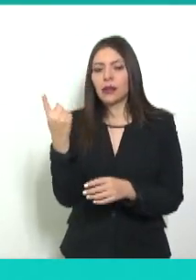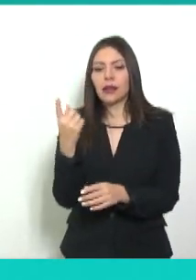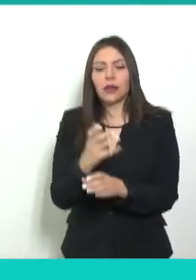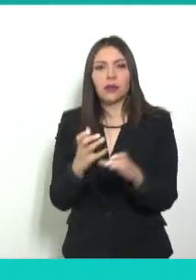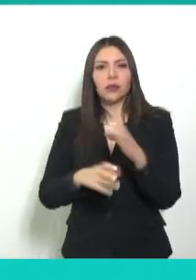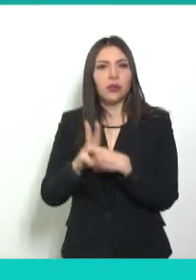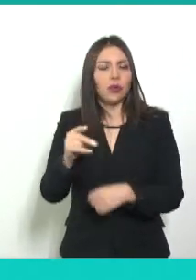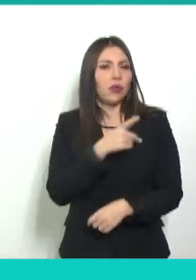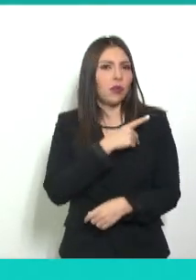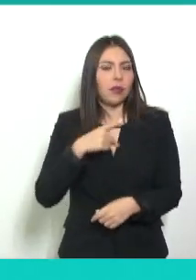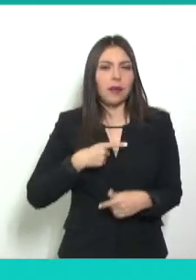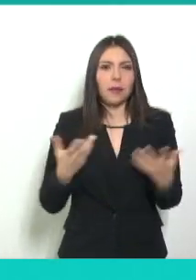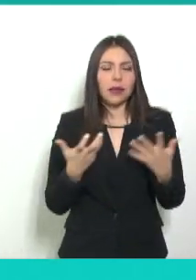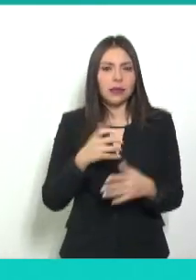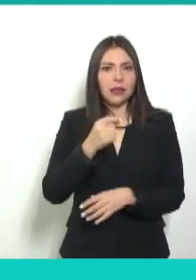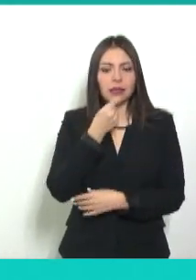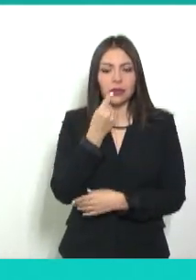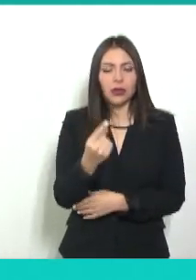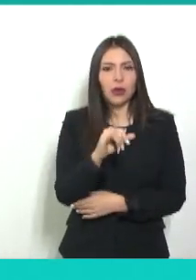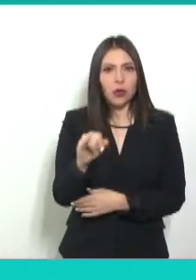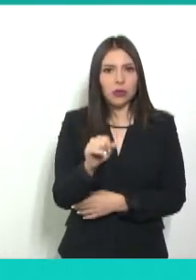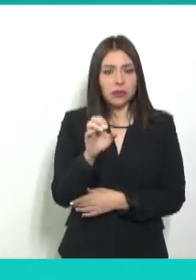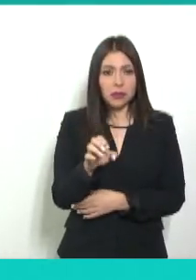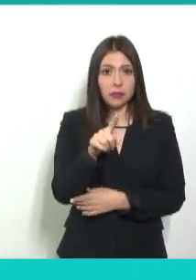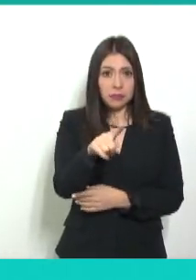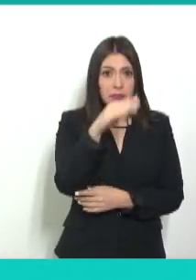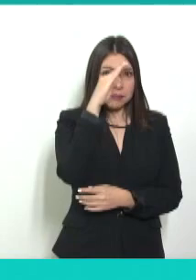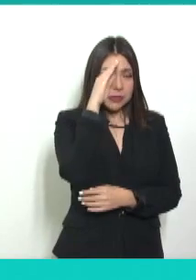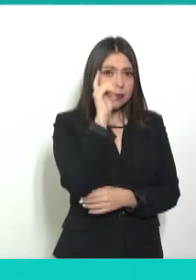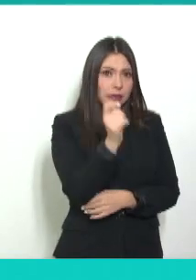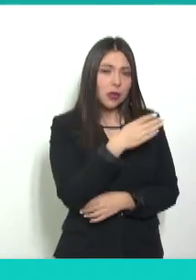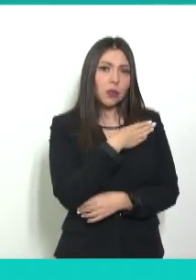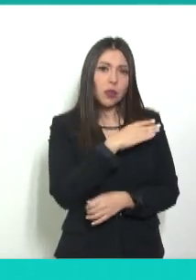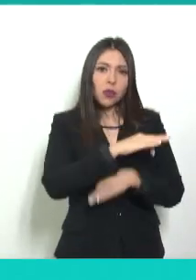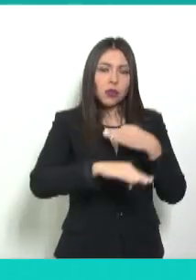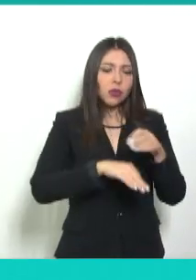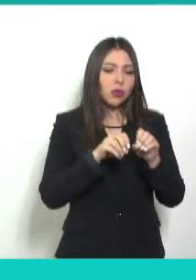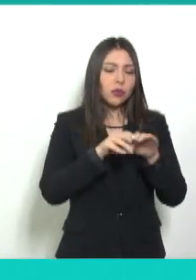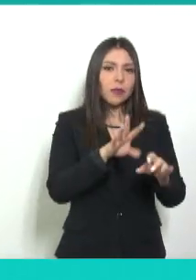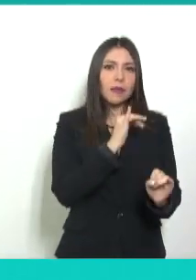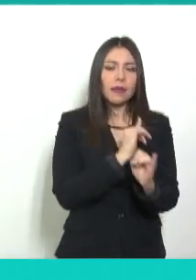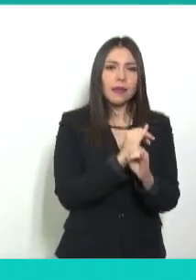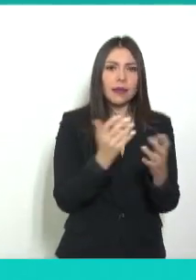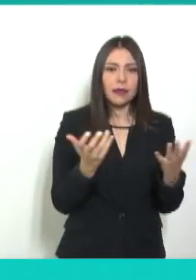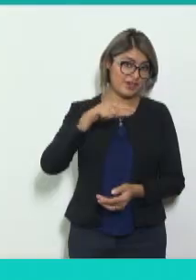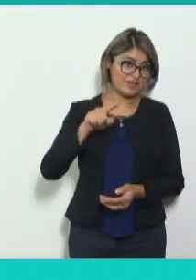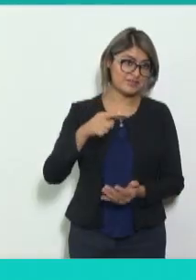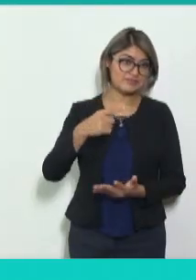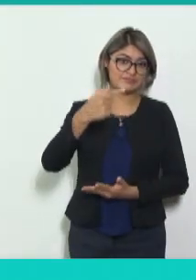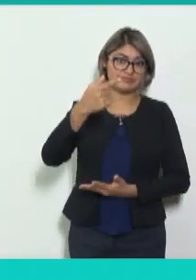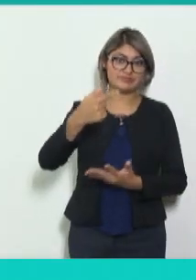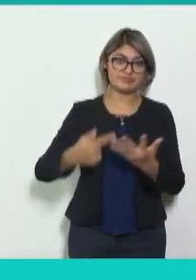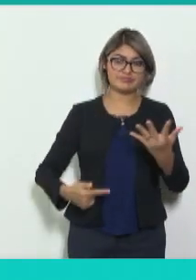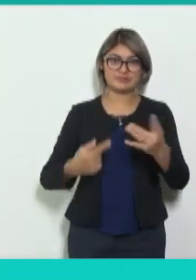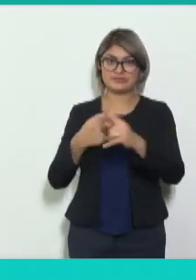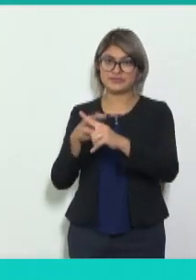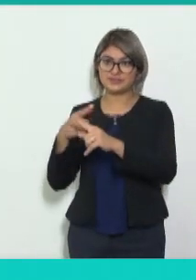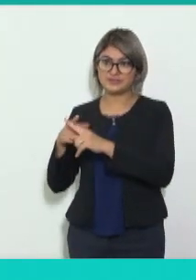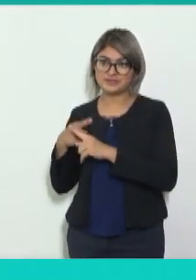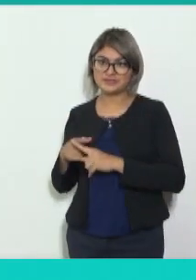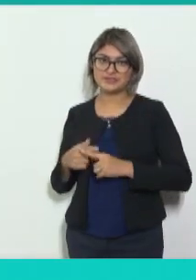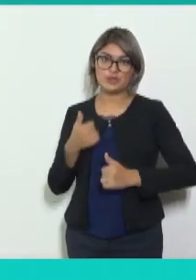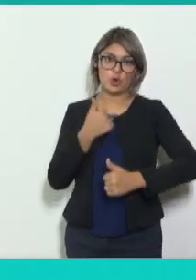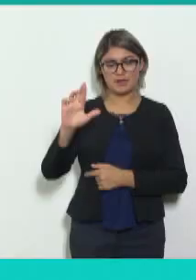su comunidad la importancia del derecho a la protección de datos. La prevención estuvo a cargo del comisionado presidente del INAI, Francisco Javier Acuña Llamas, y los